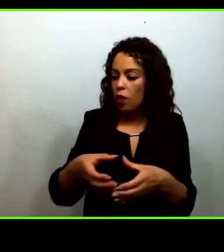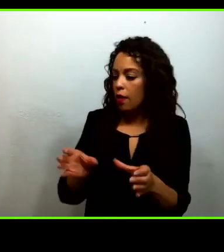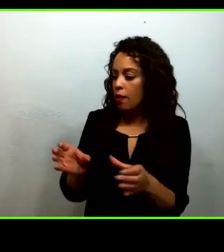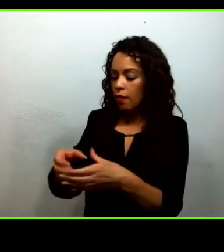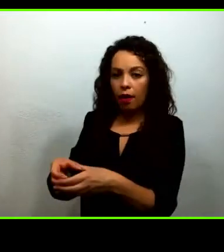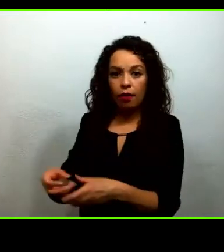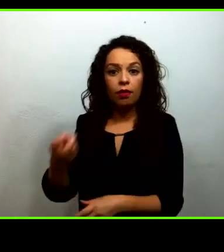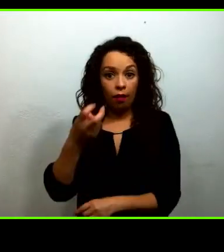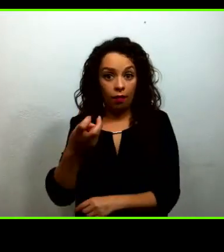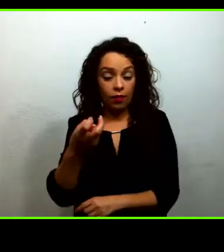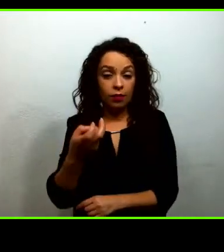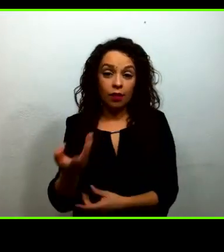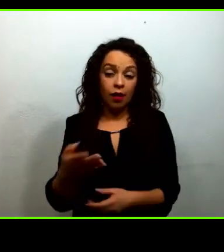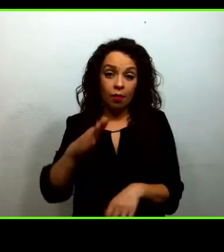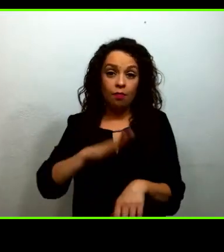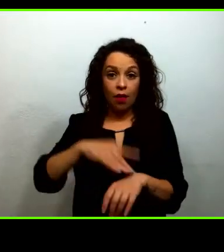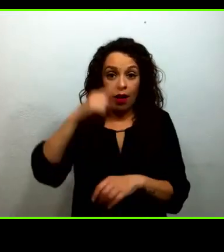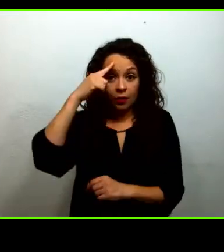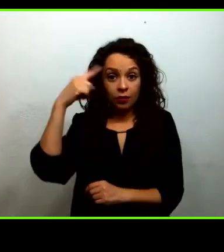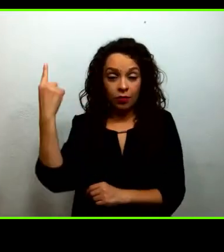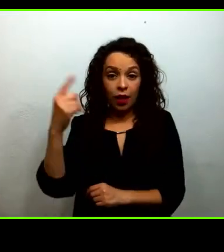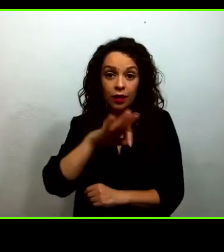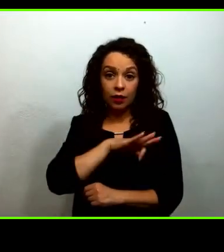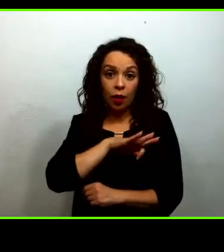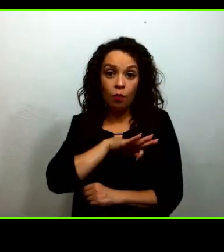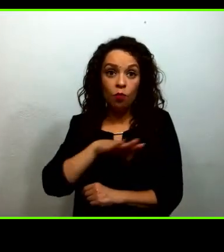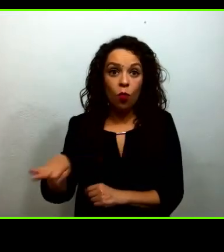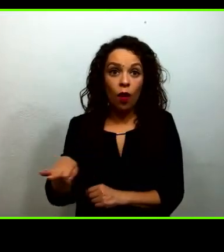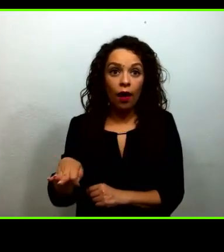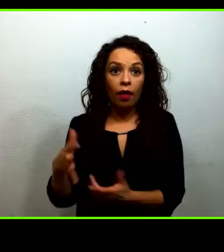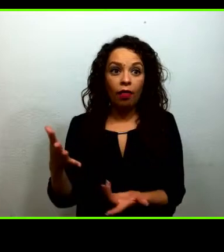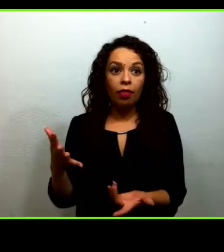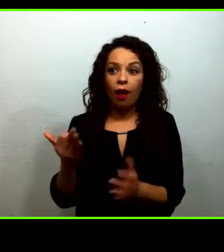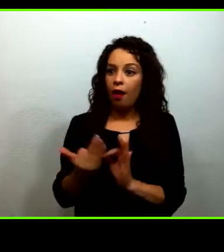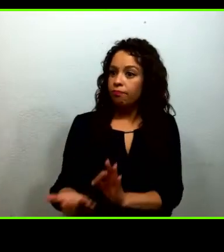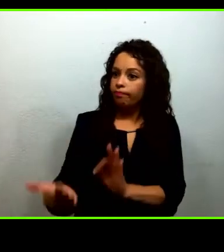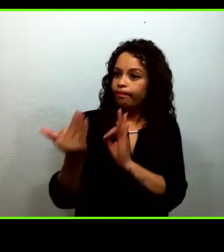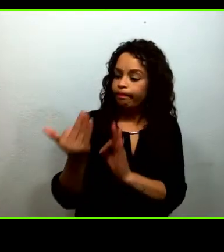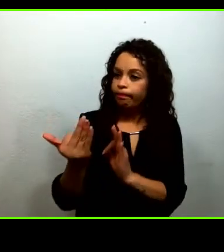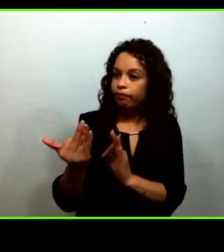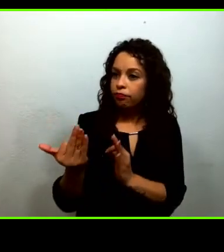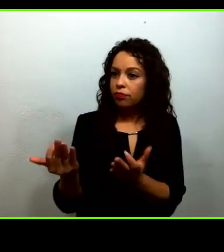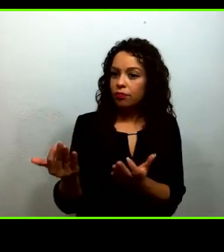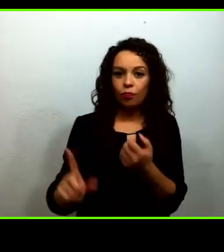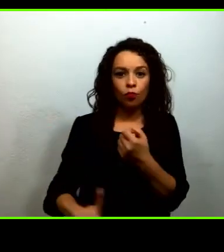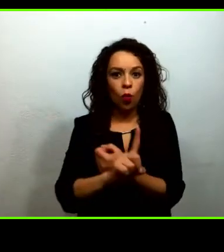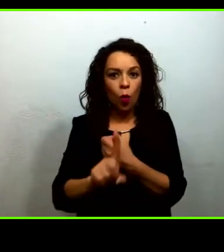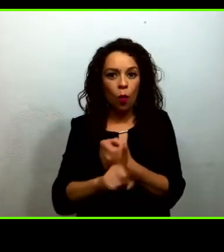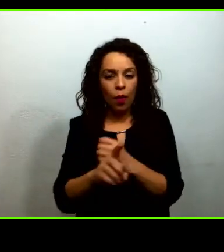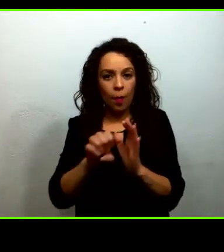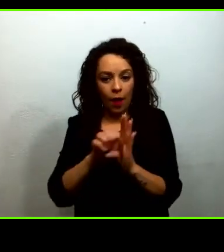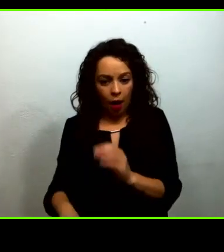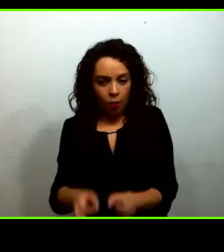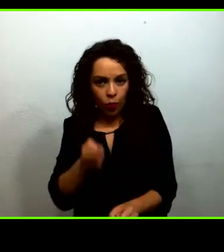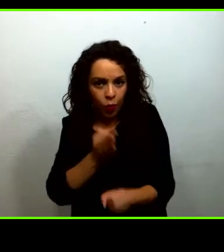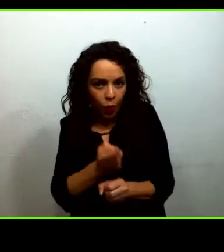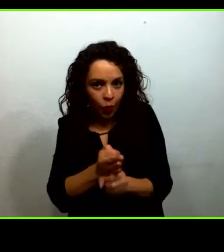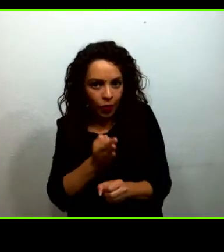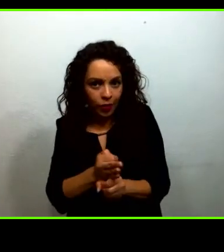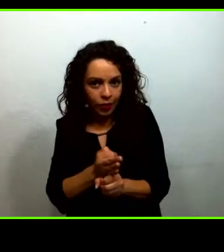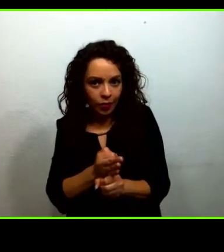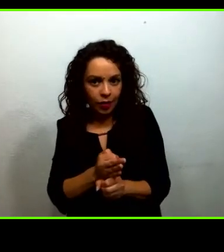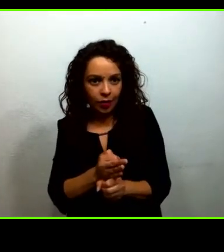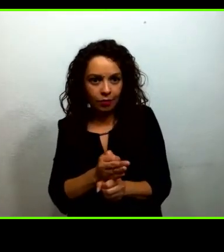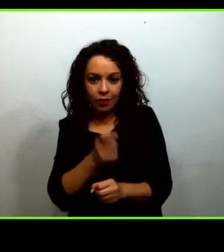enfrentar situaciones como las que estamos viviendo en este momento. Si me permiten,